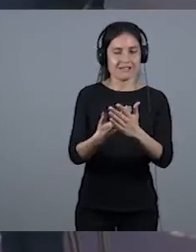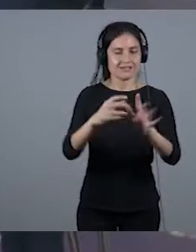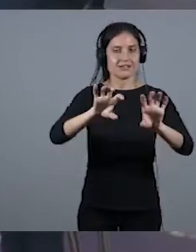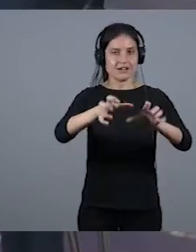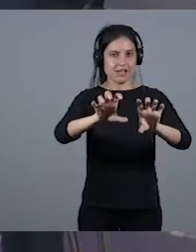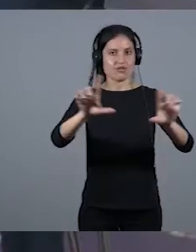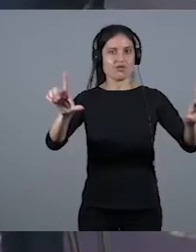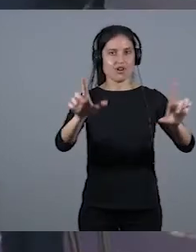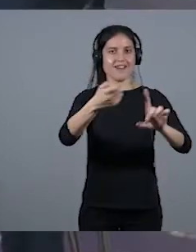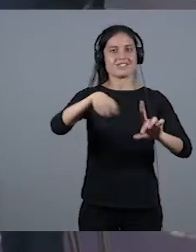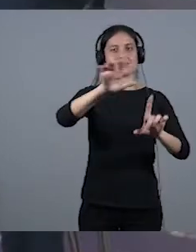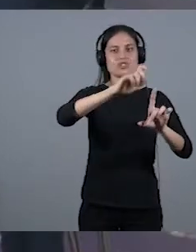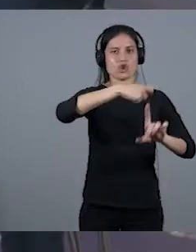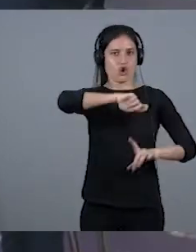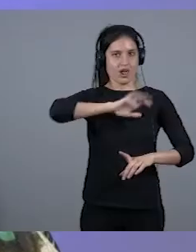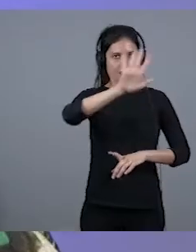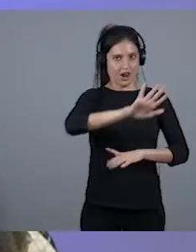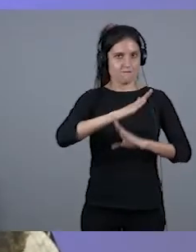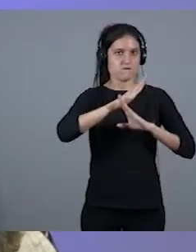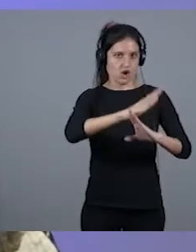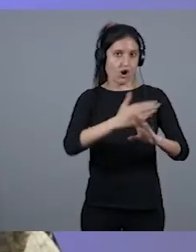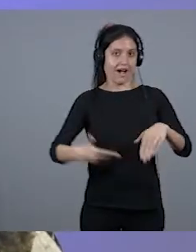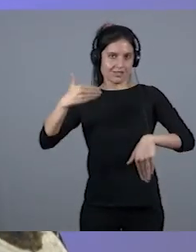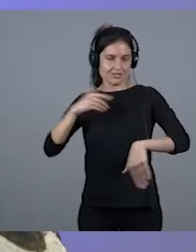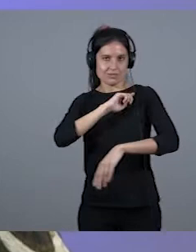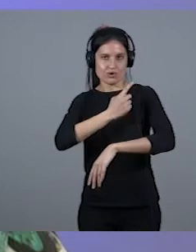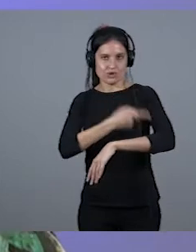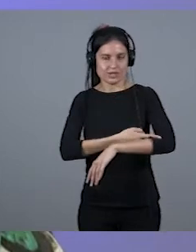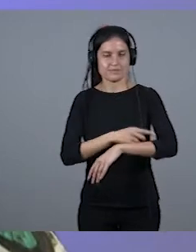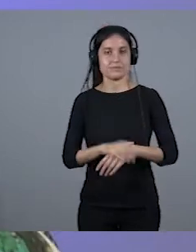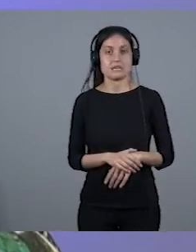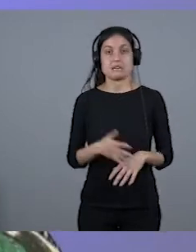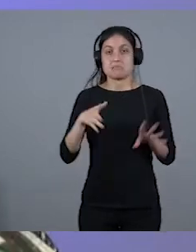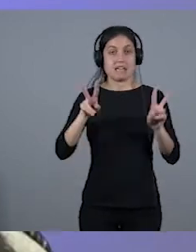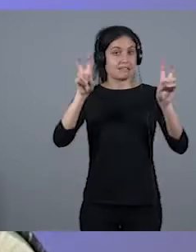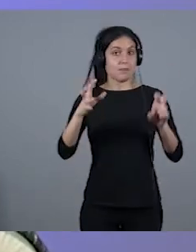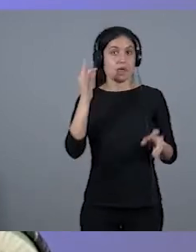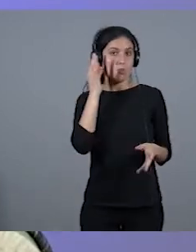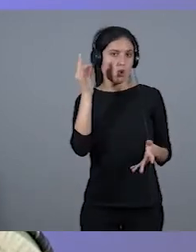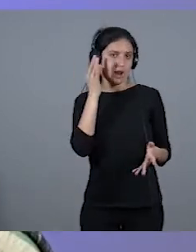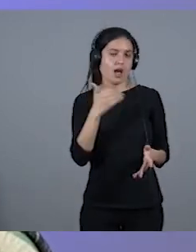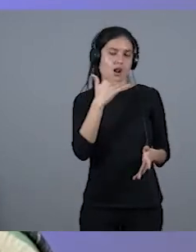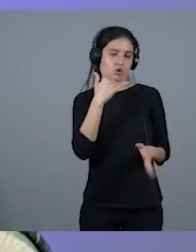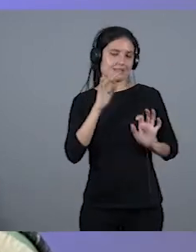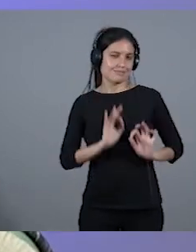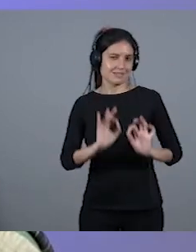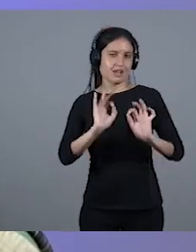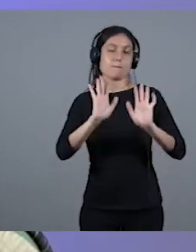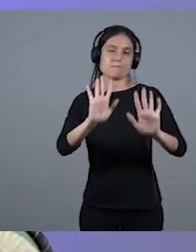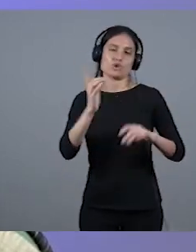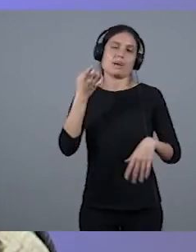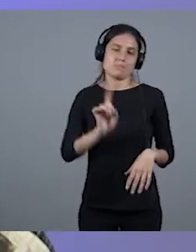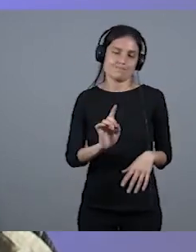Entonces la condición de mujer en algunos momentos te da como un plus especial, pero también es verdad que lo pasas mal.